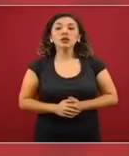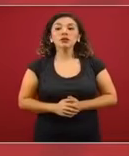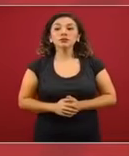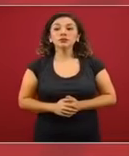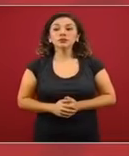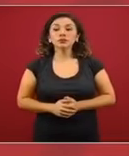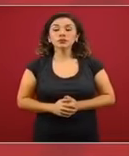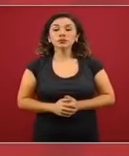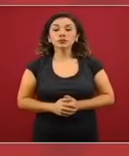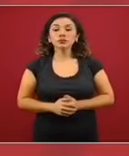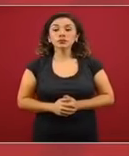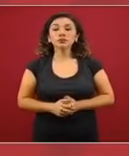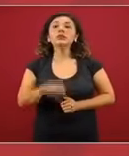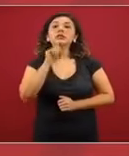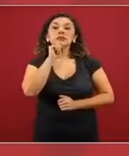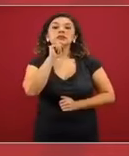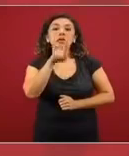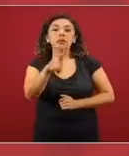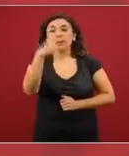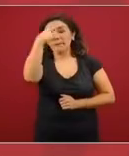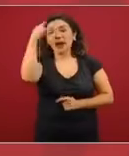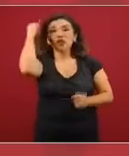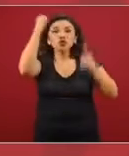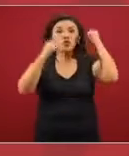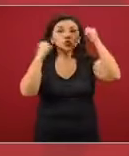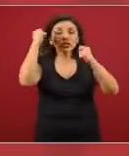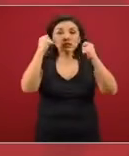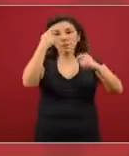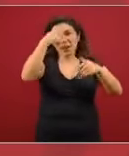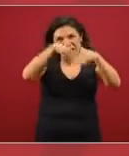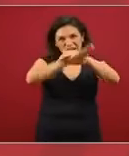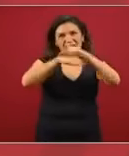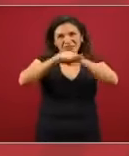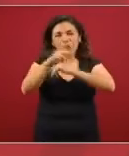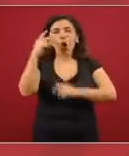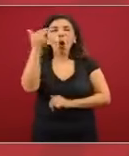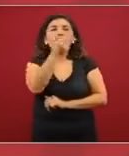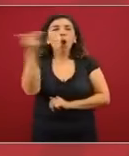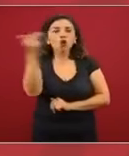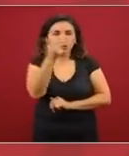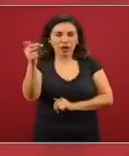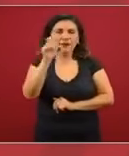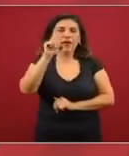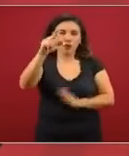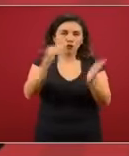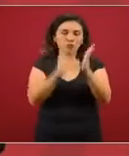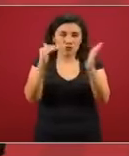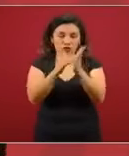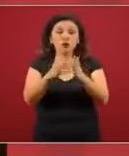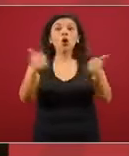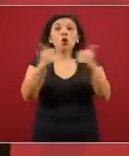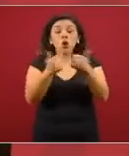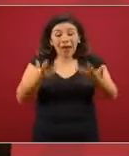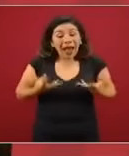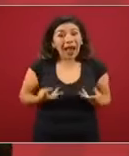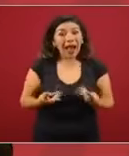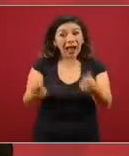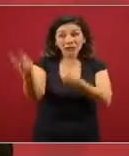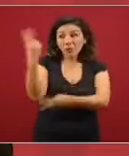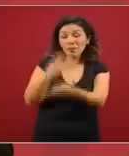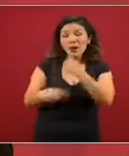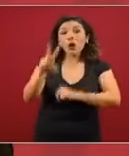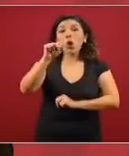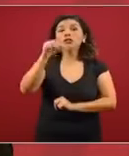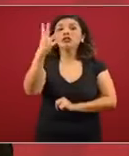También en materia de turistas a hotel, perdón, millones de turistas a hotel, con una derrama de 83